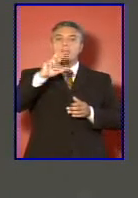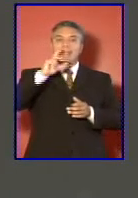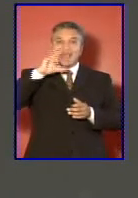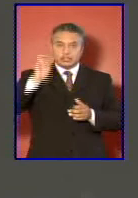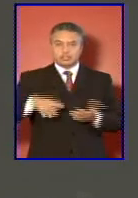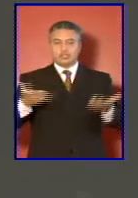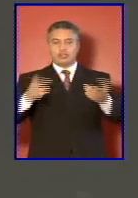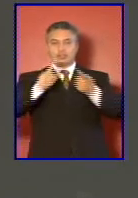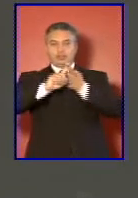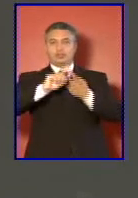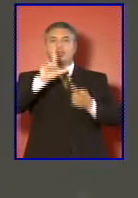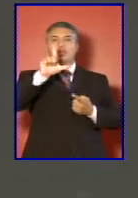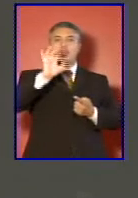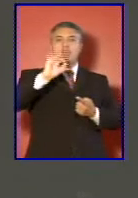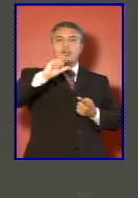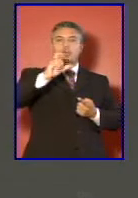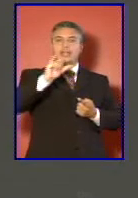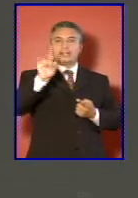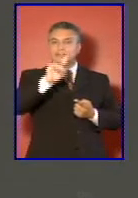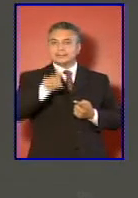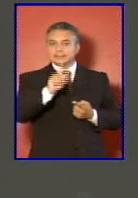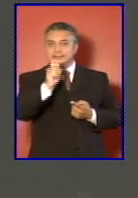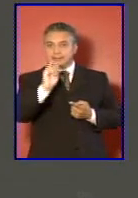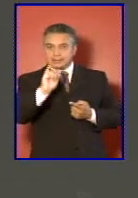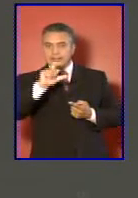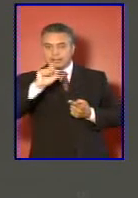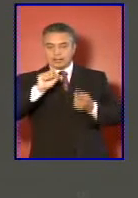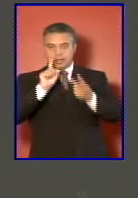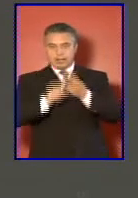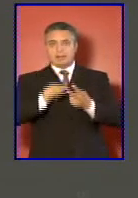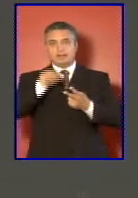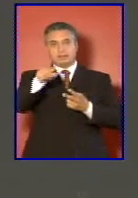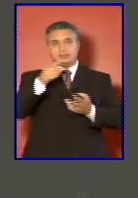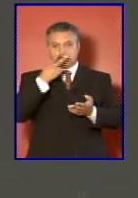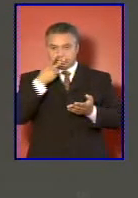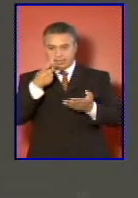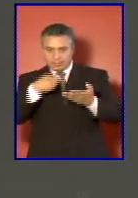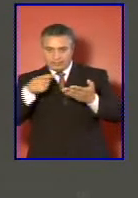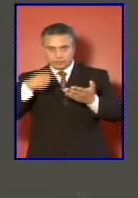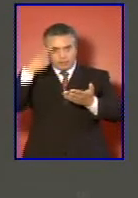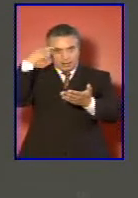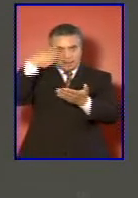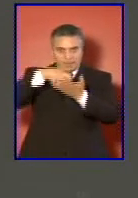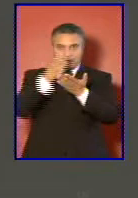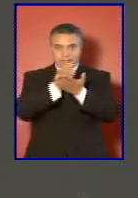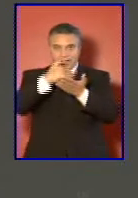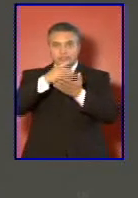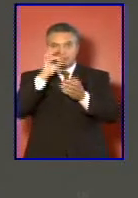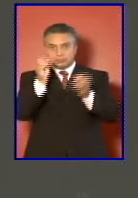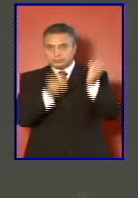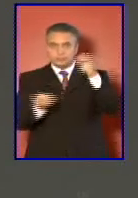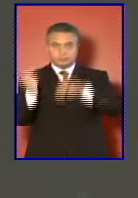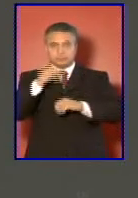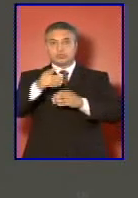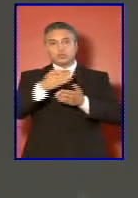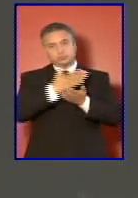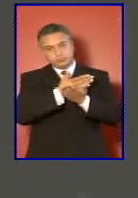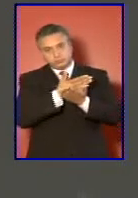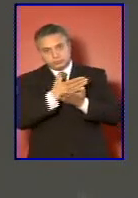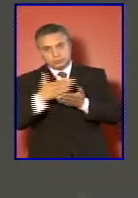logística. tras una revisión de la planificación y diseño durante el 2010.